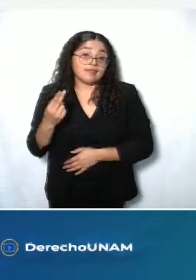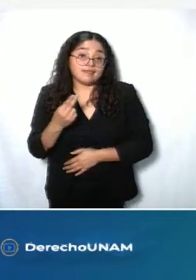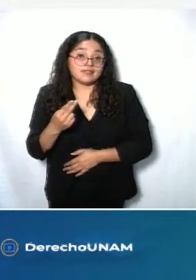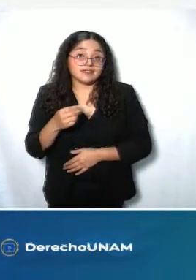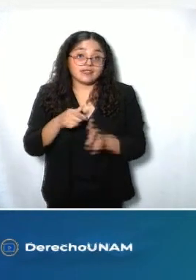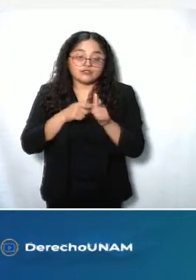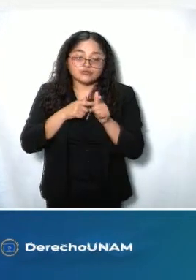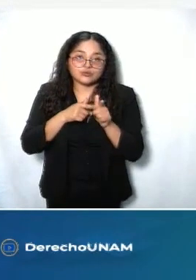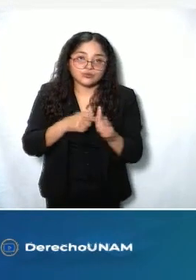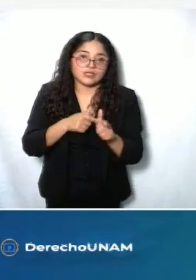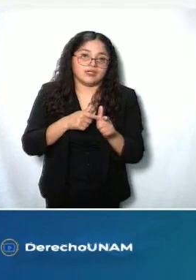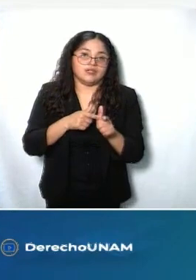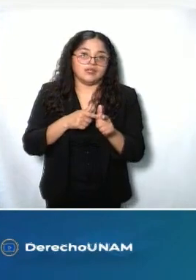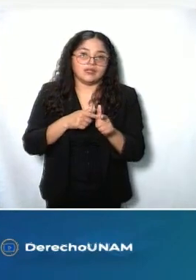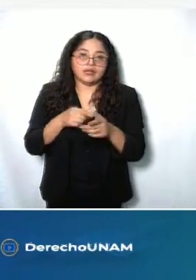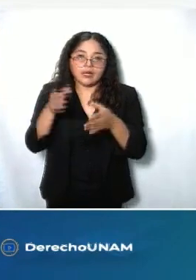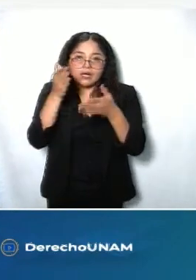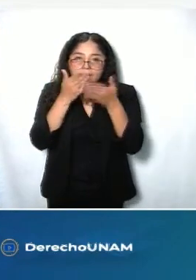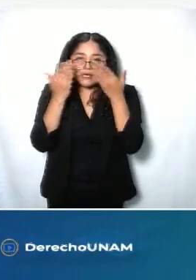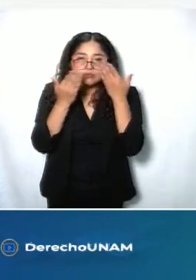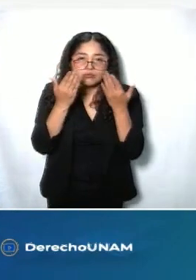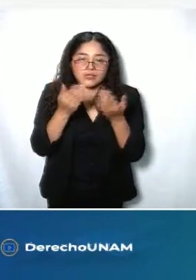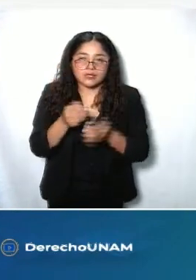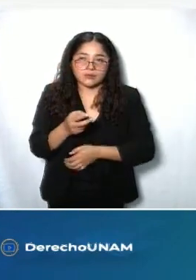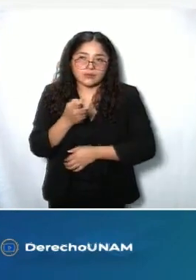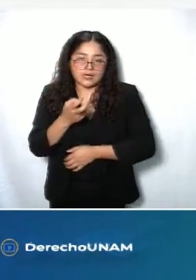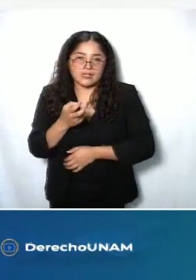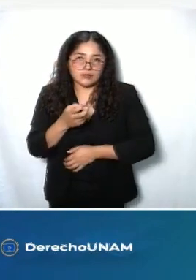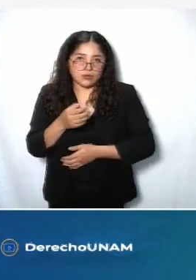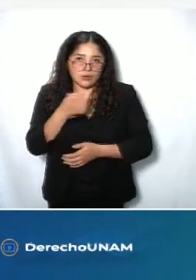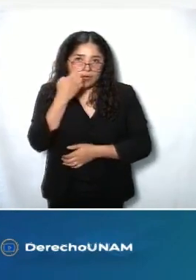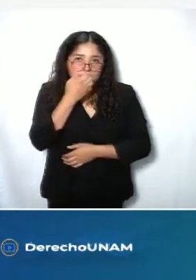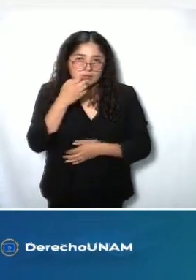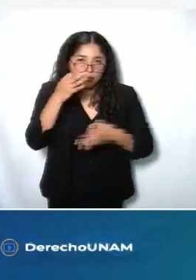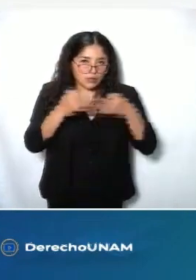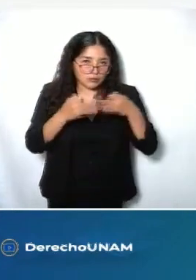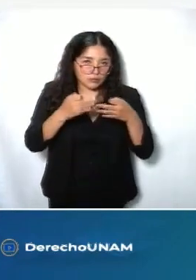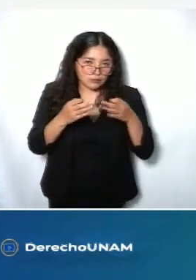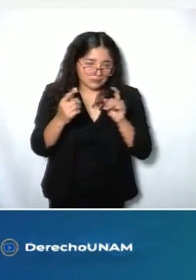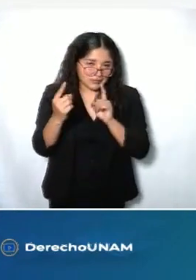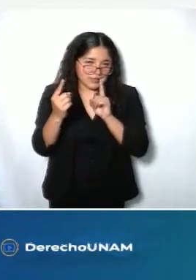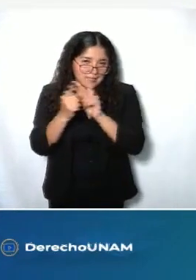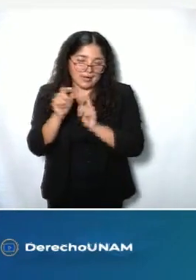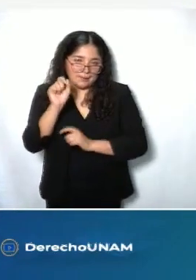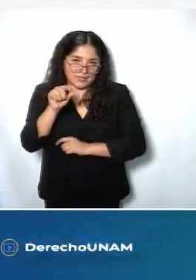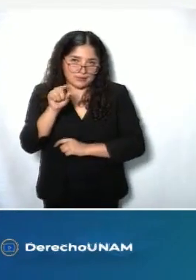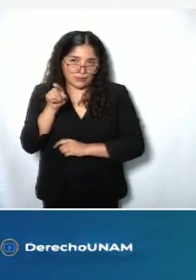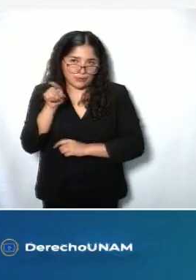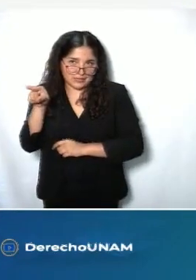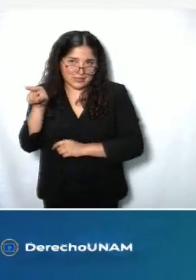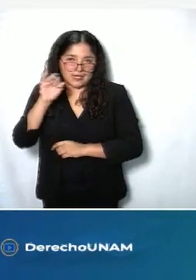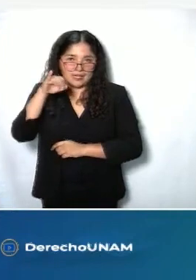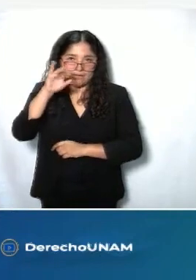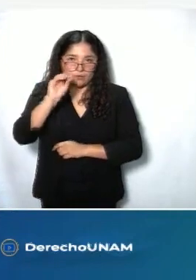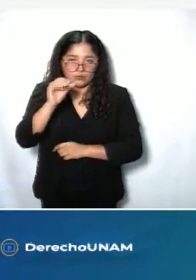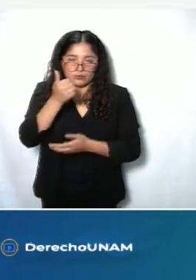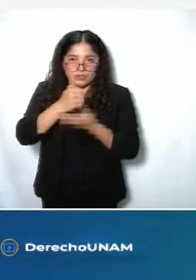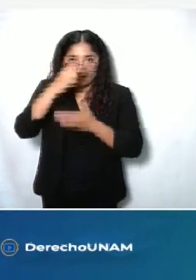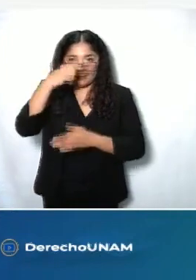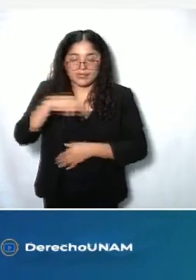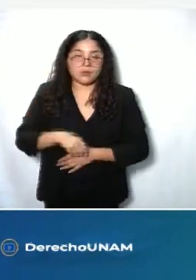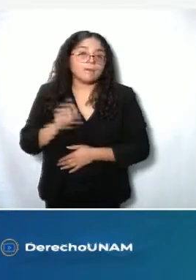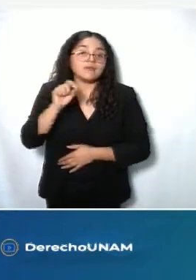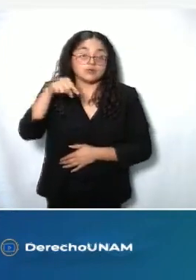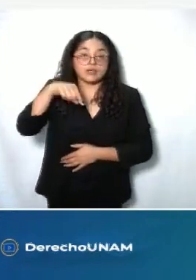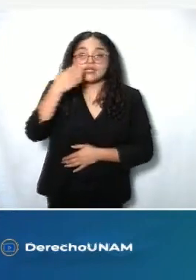Escuela Nacional de Jurisprudencia está a la disposición del Info de la Ciudad de México como toda esta Facultad de Derecho y ojalá